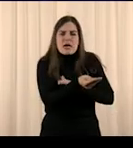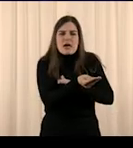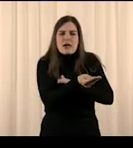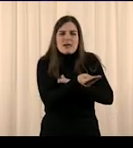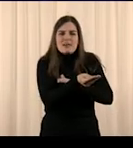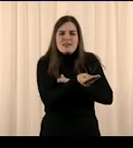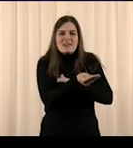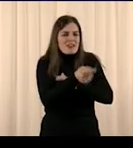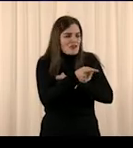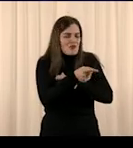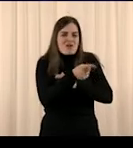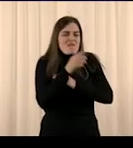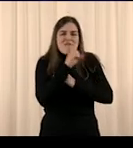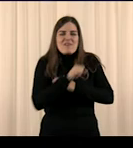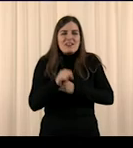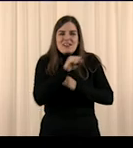Pero aquí estamos.